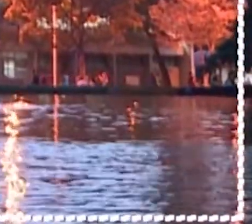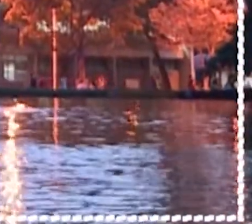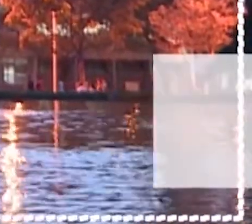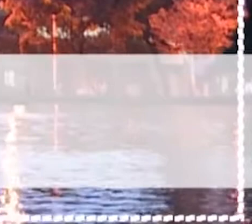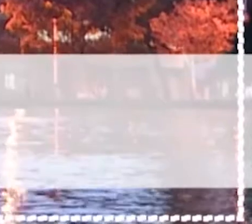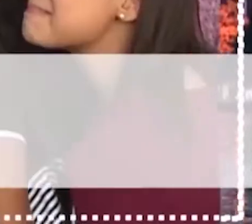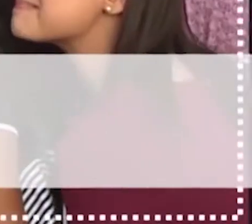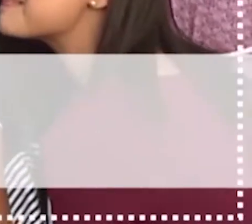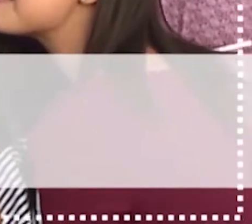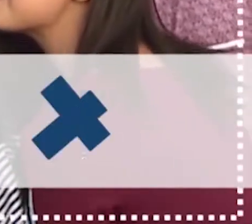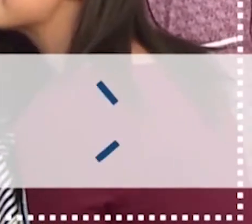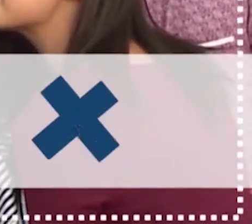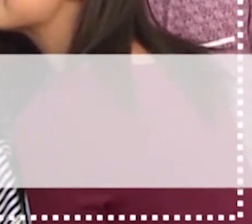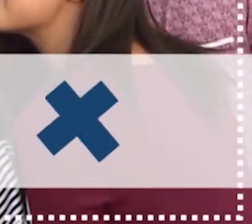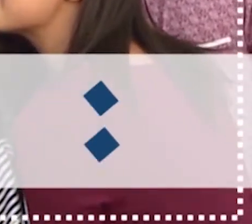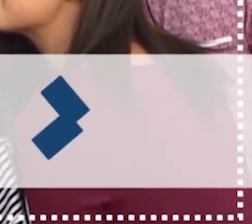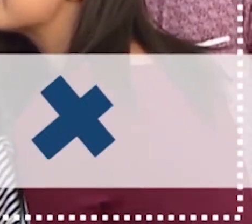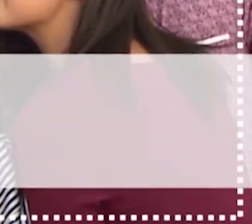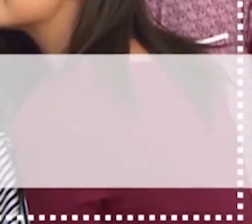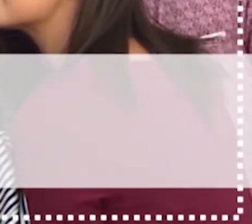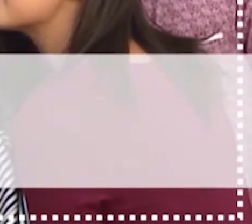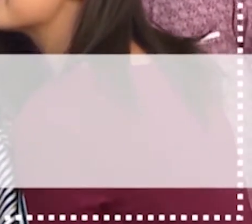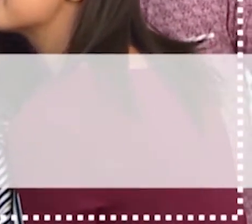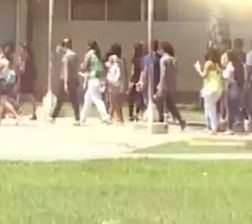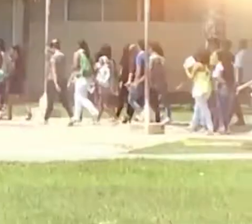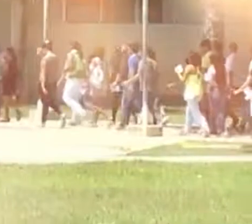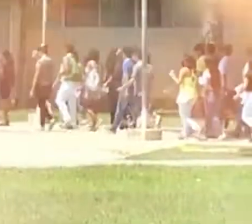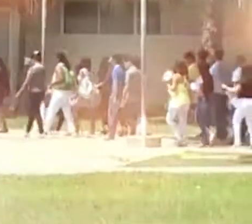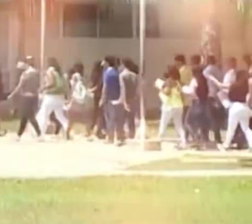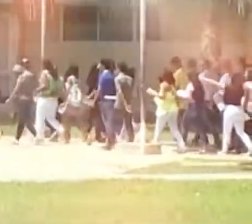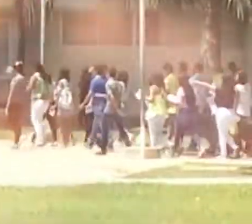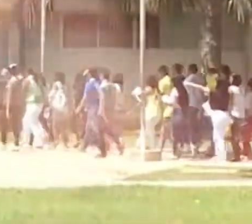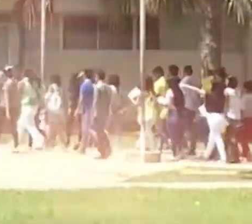Por una universidad más incluyente e innovadora